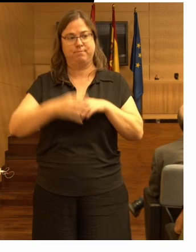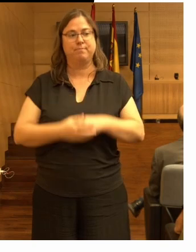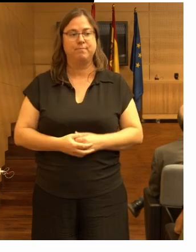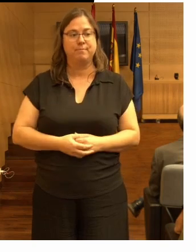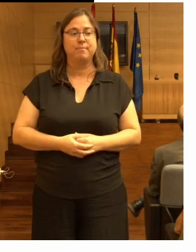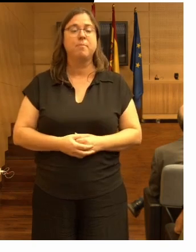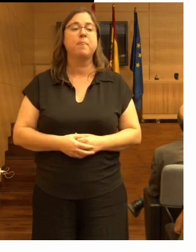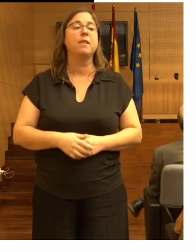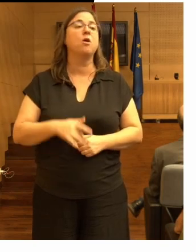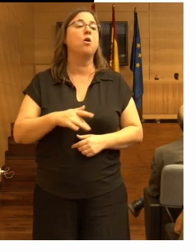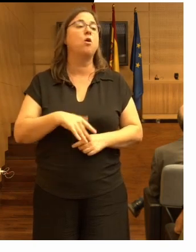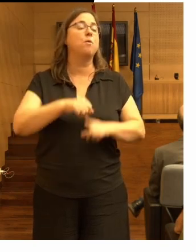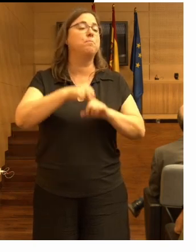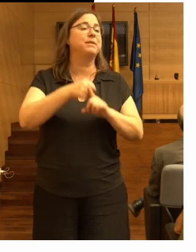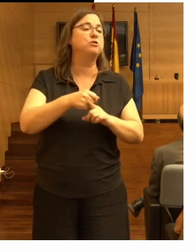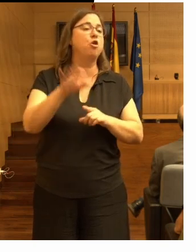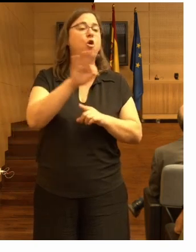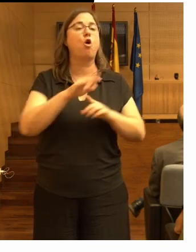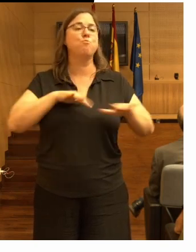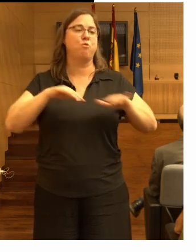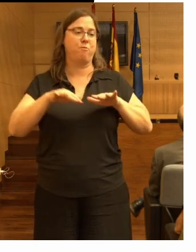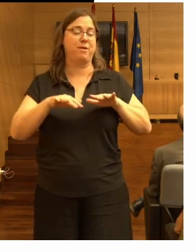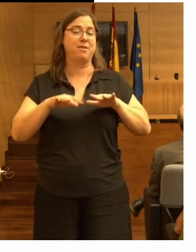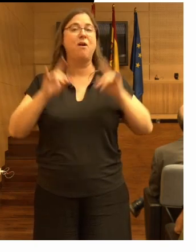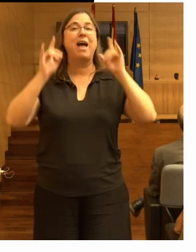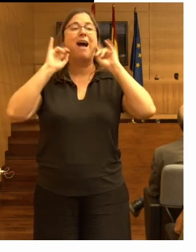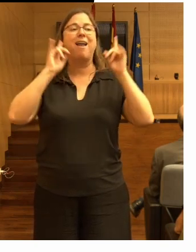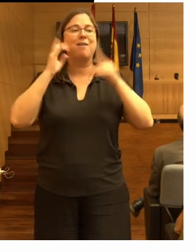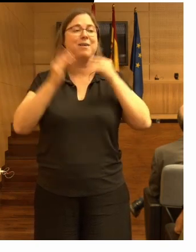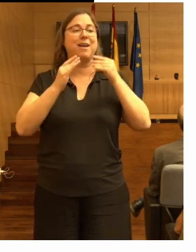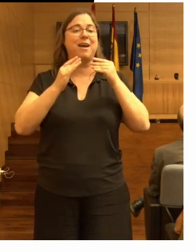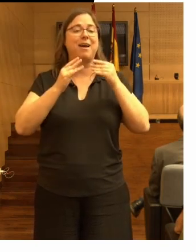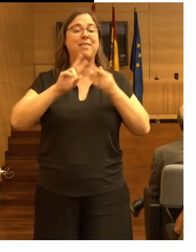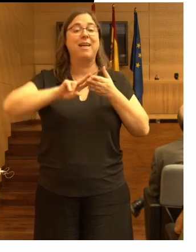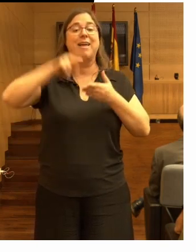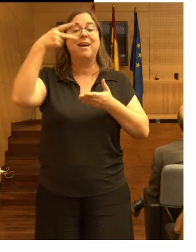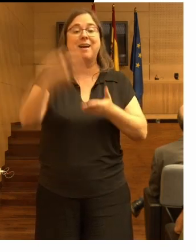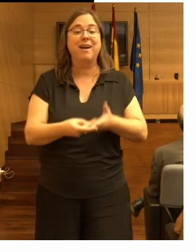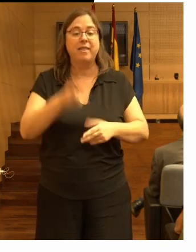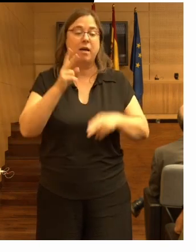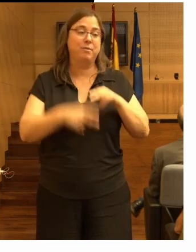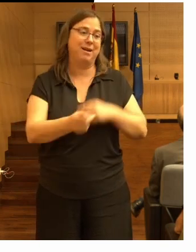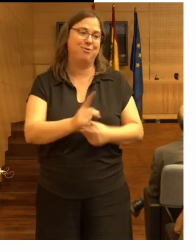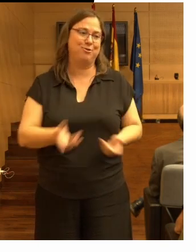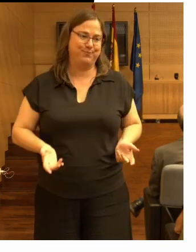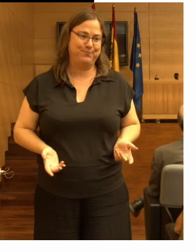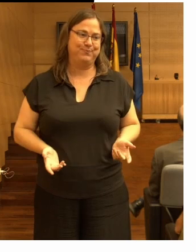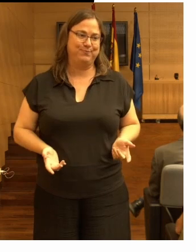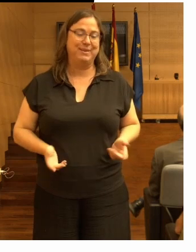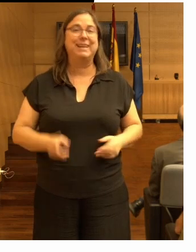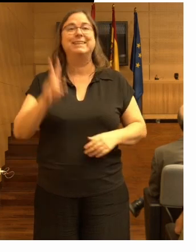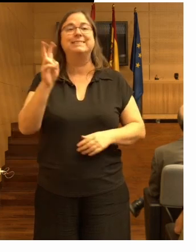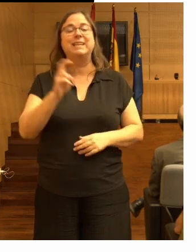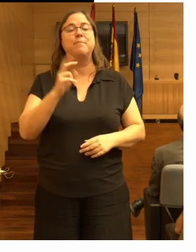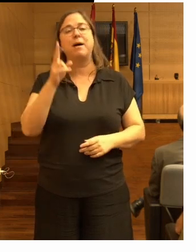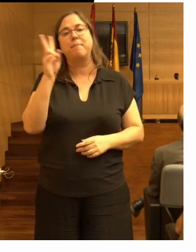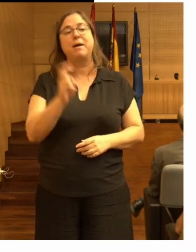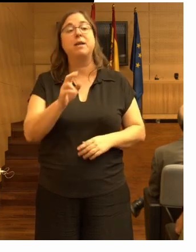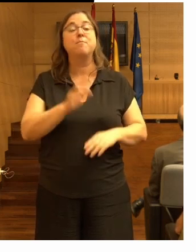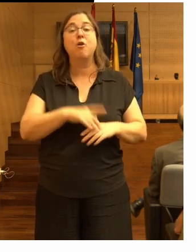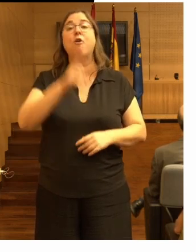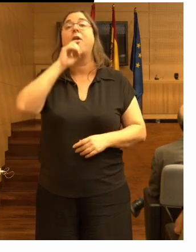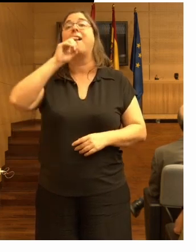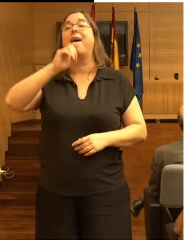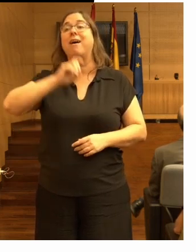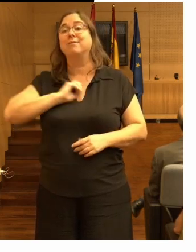son sensores de presión o de movimiento las alarmas no van a evitar la caída por eso no es útil pero sí que nos avisa de que